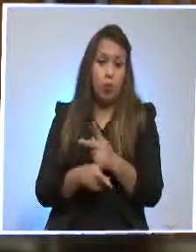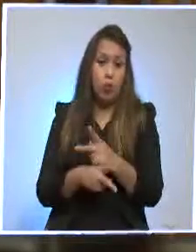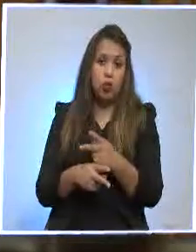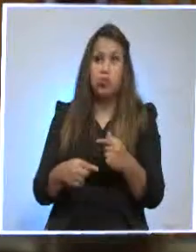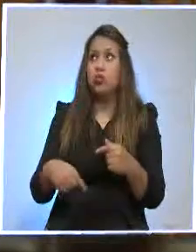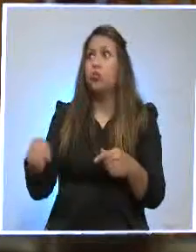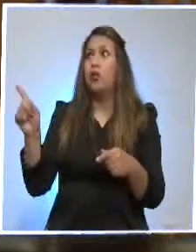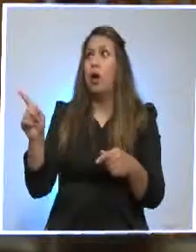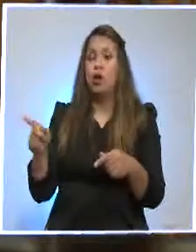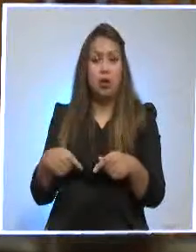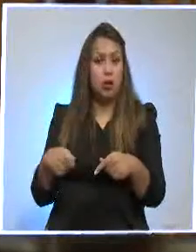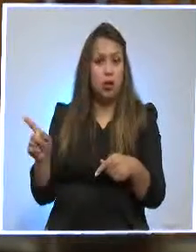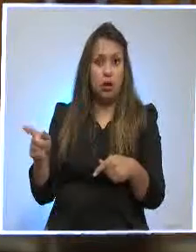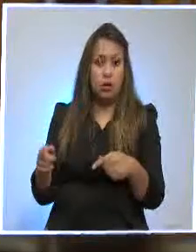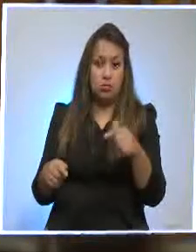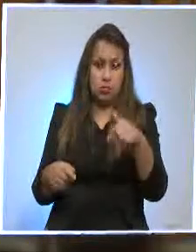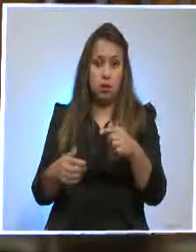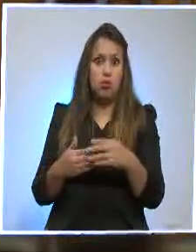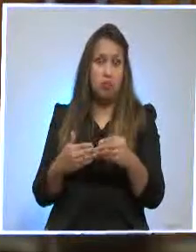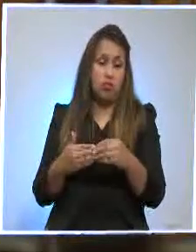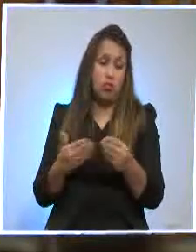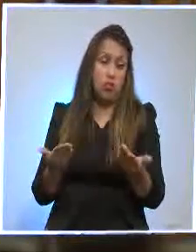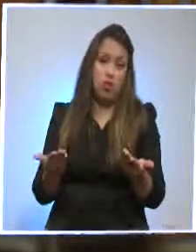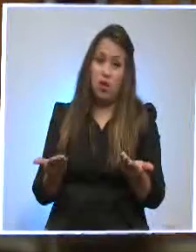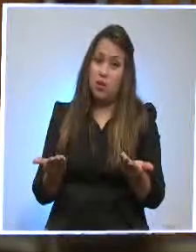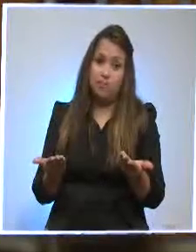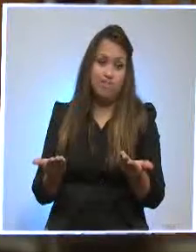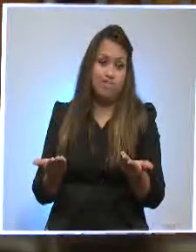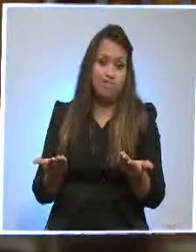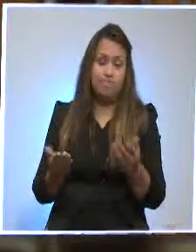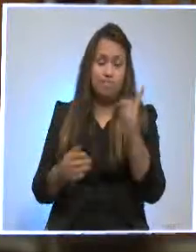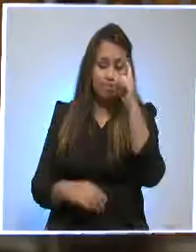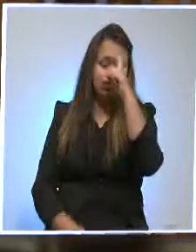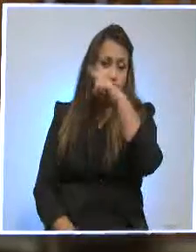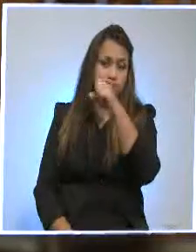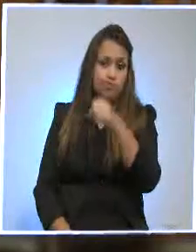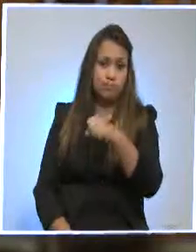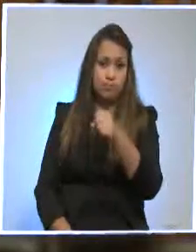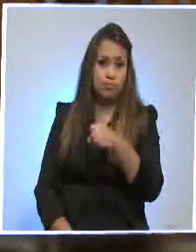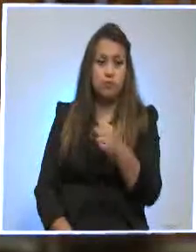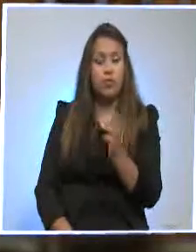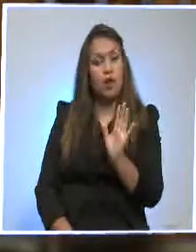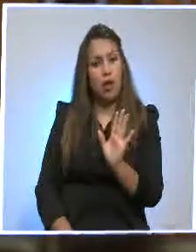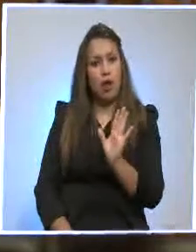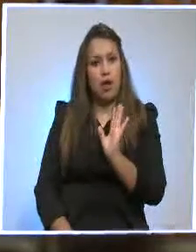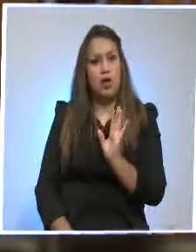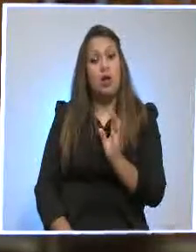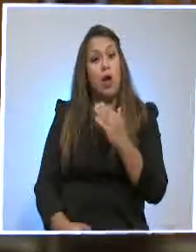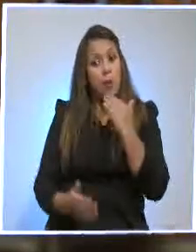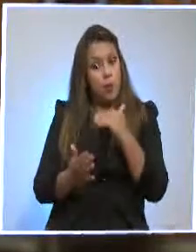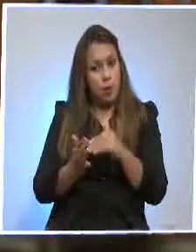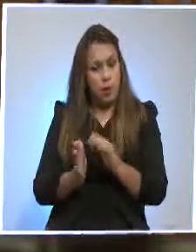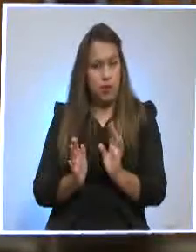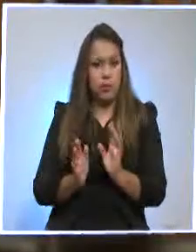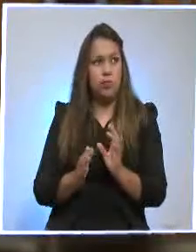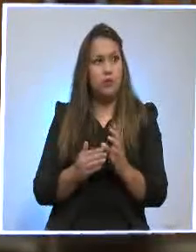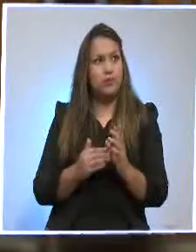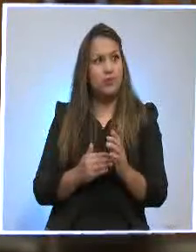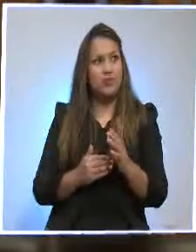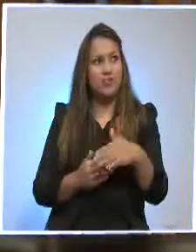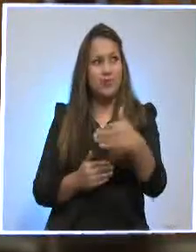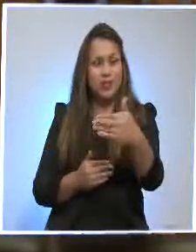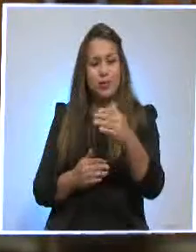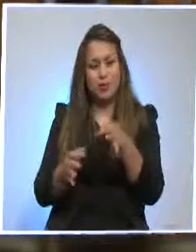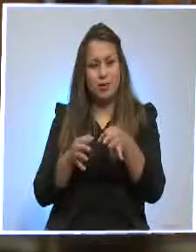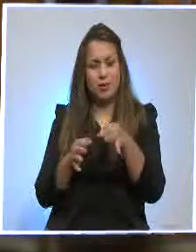nosotros somos un país dolarizado, pero por el otro lado también es ventajoso que seamos dolarizados. Luego puedo extenderme un